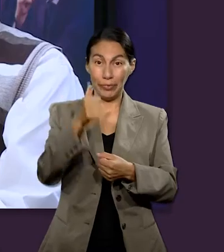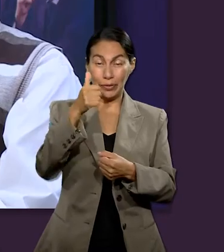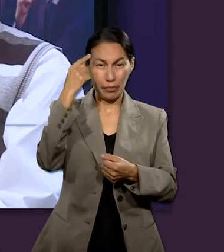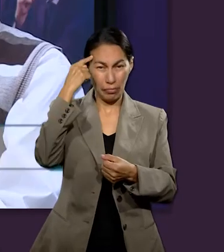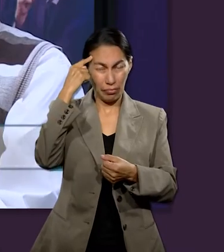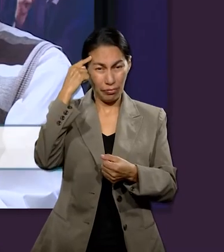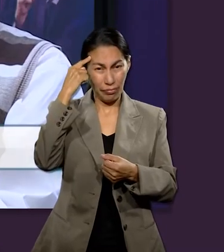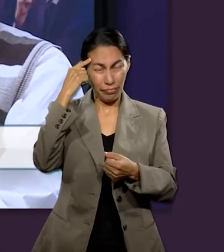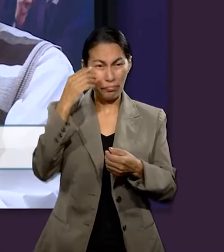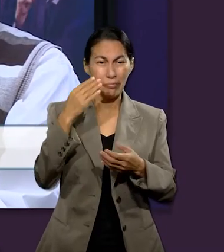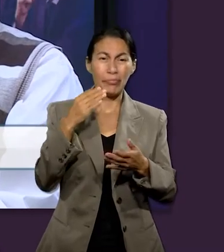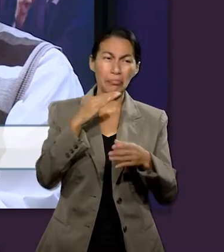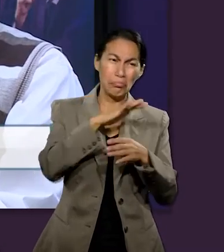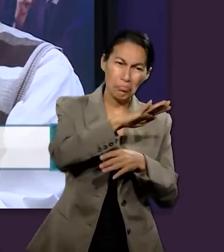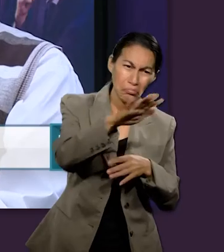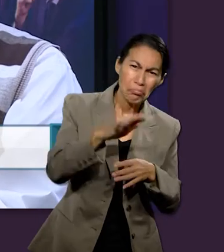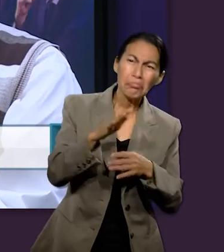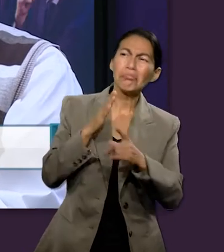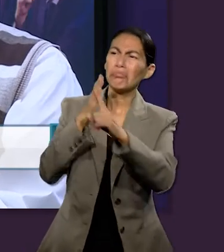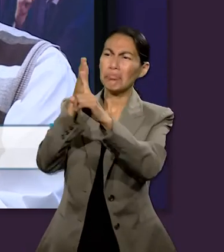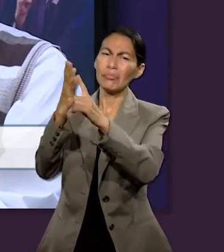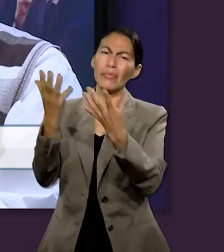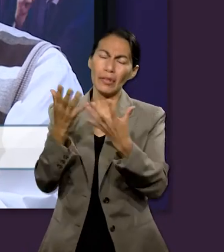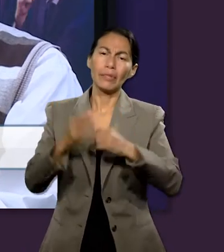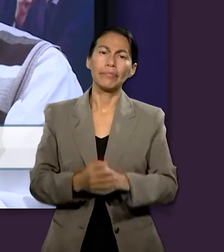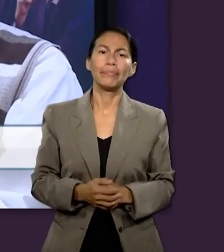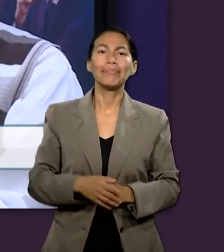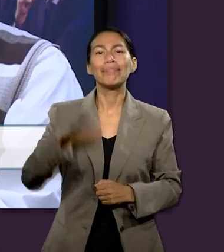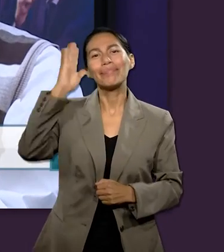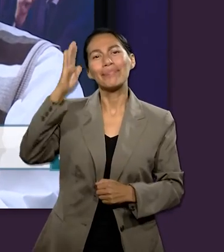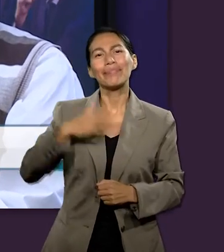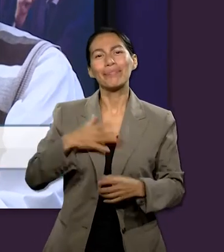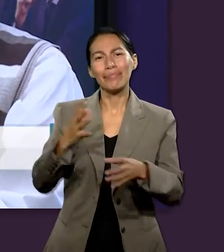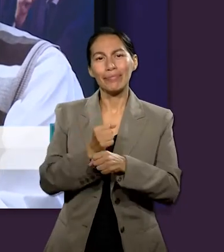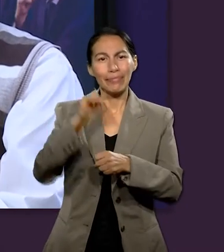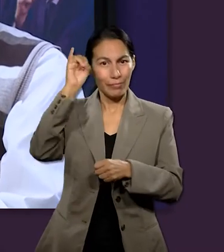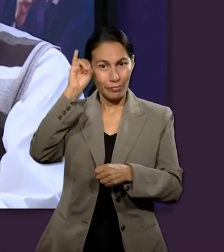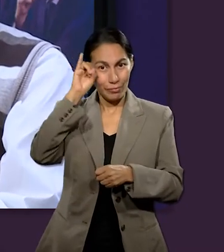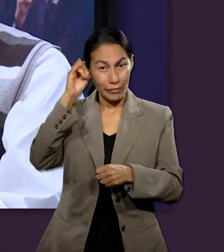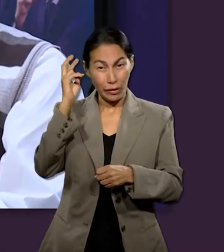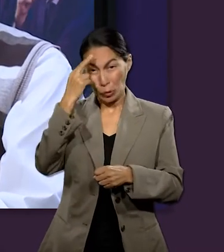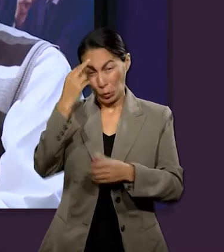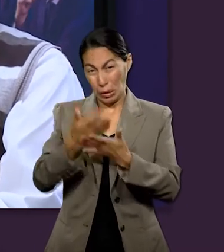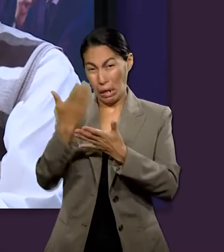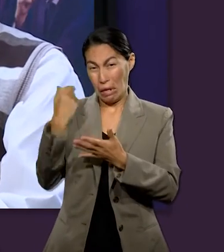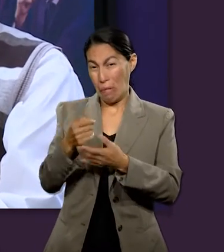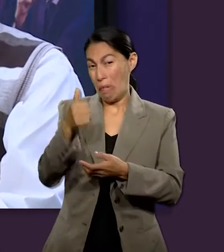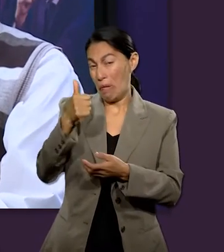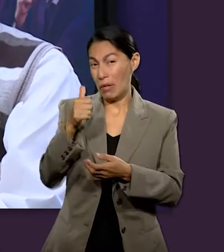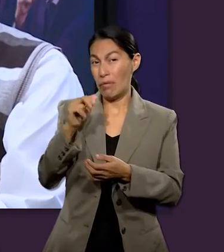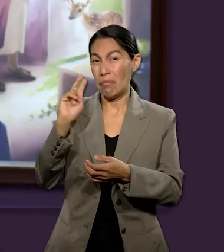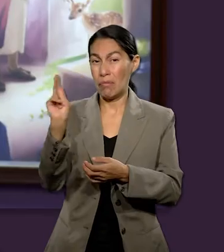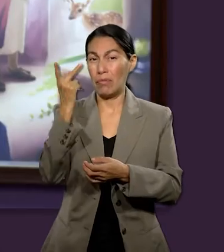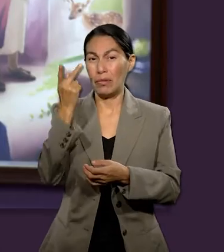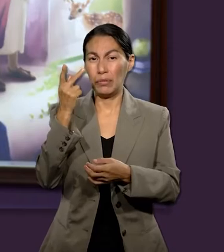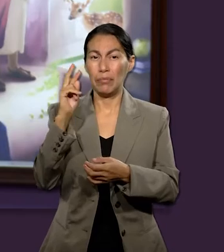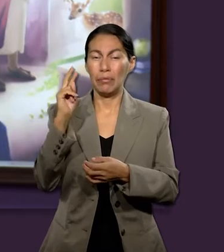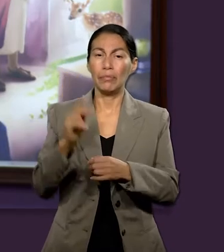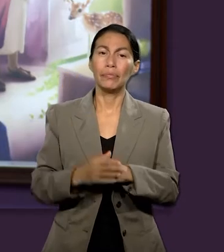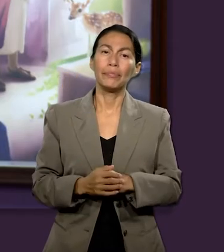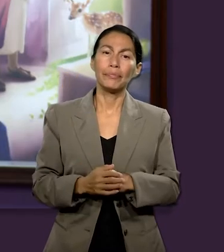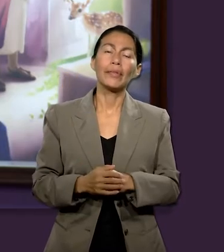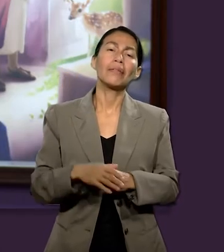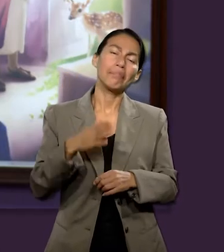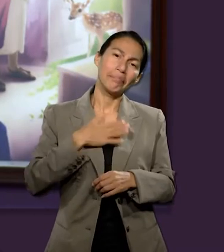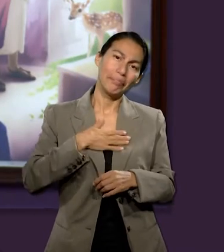Mi nombre es Isai Ramírez y me parece recordar que la primera vez que la redacté fue en la preparatoria. Mi